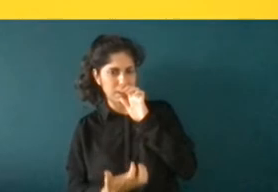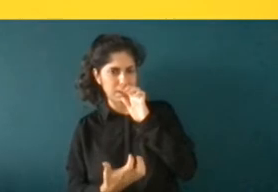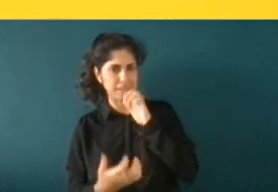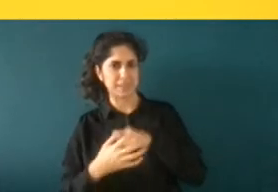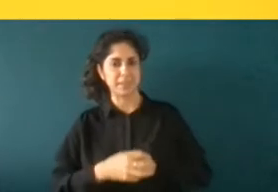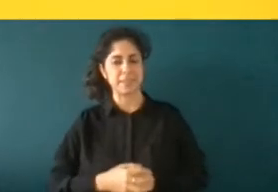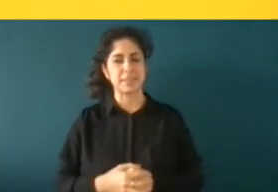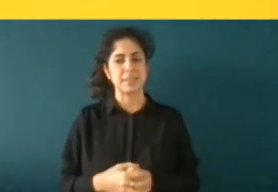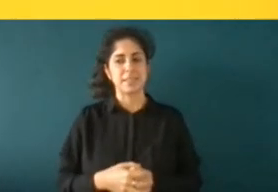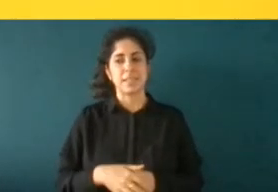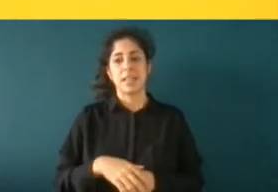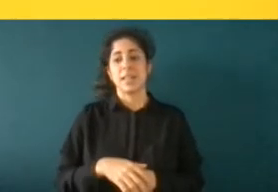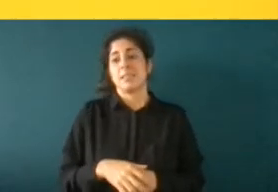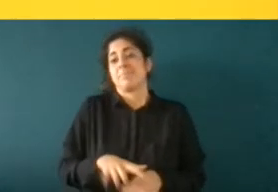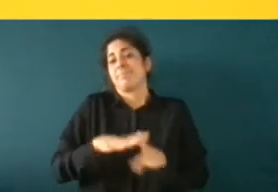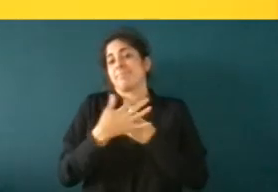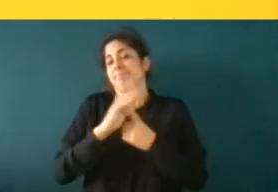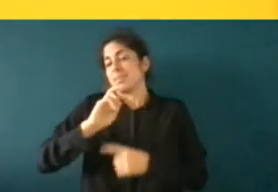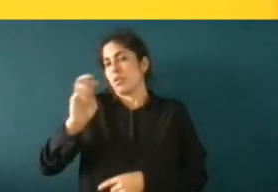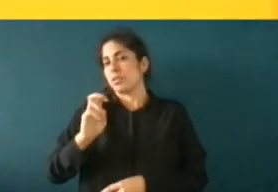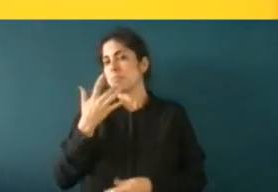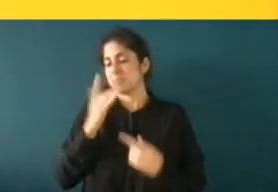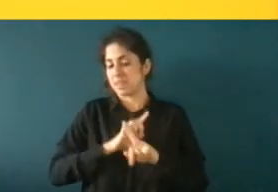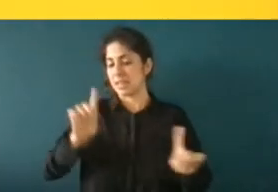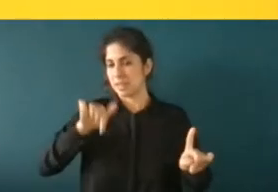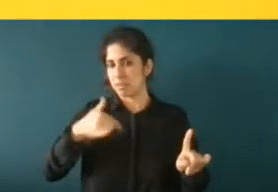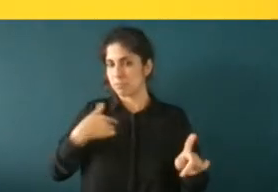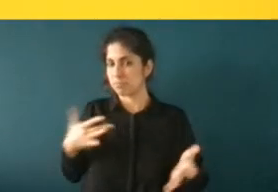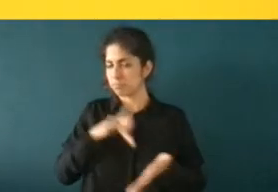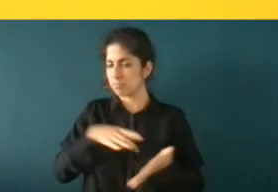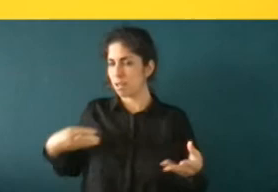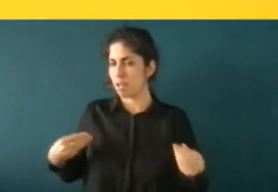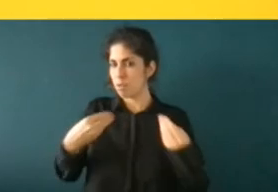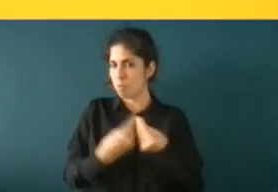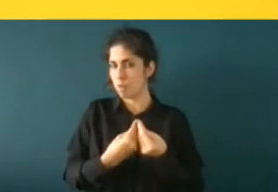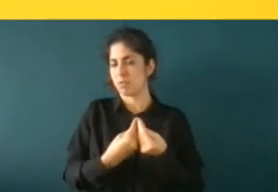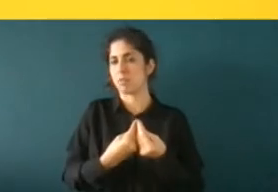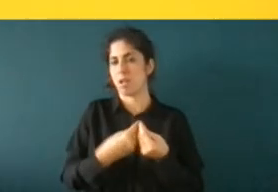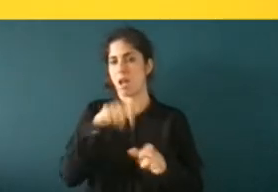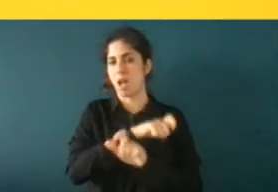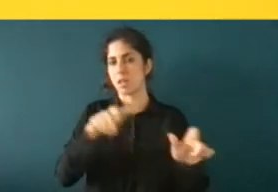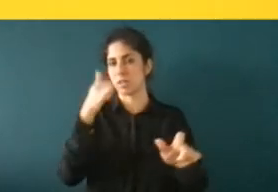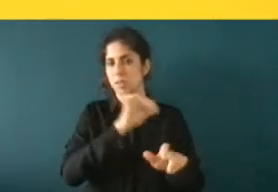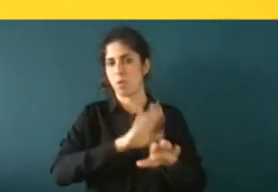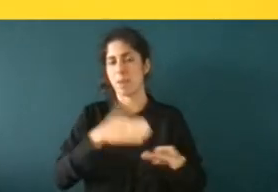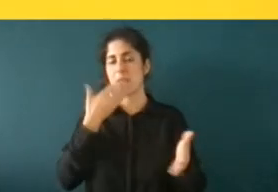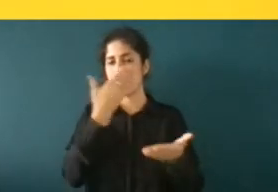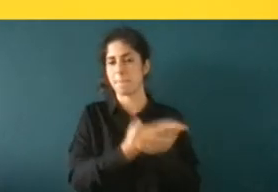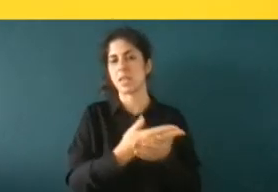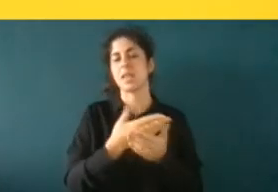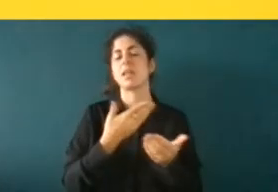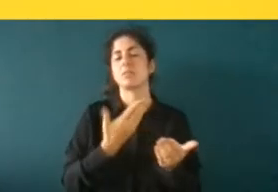ocasiones esto en este año cuando he estado acompañando a chicos a su solicitud de protección internacional ejerciendo intérprete